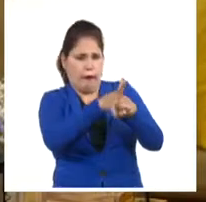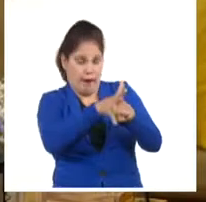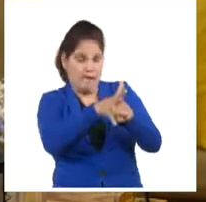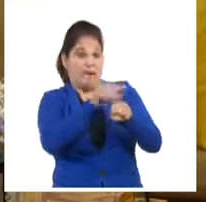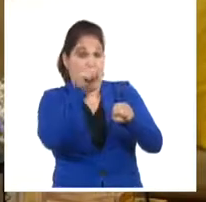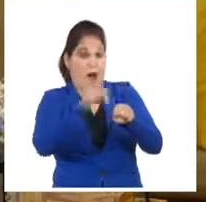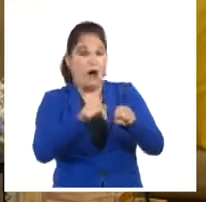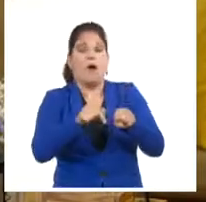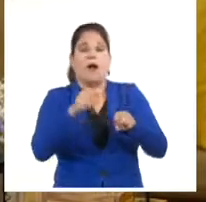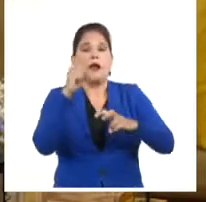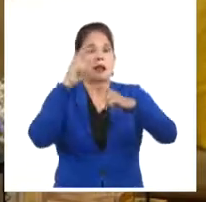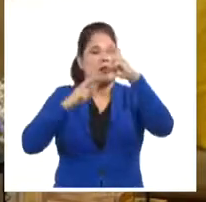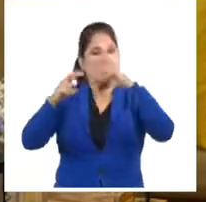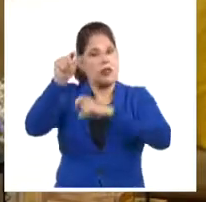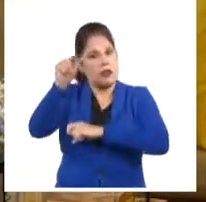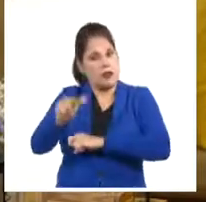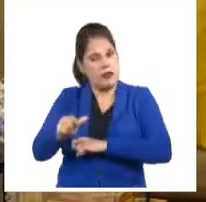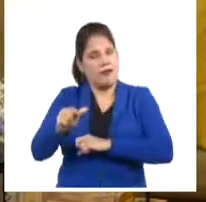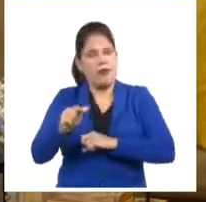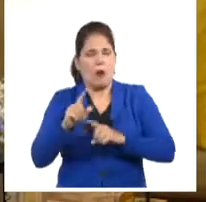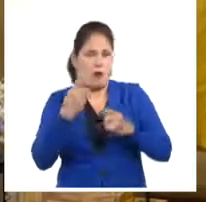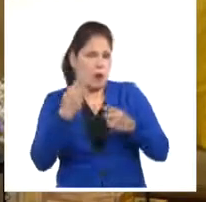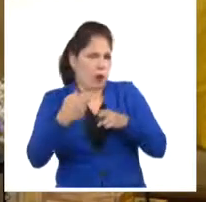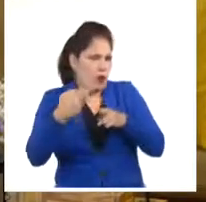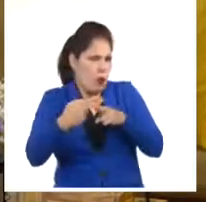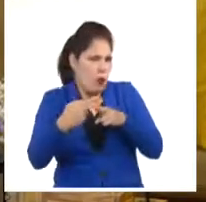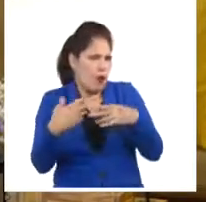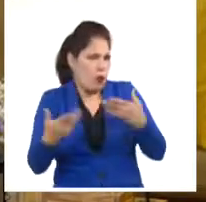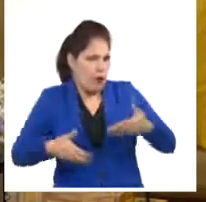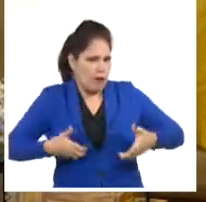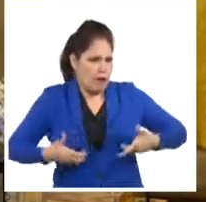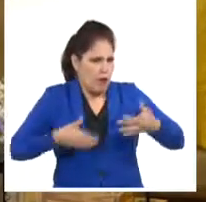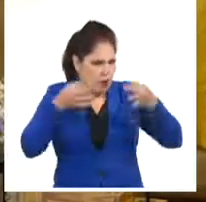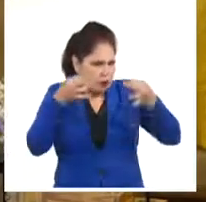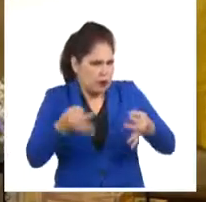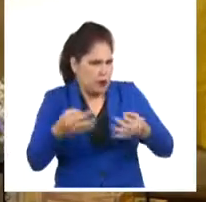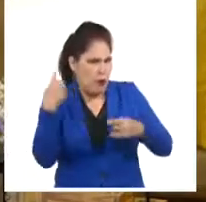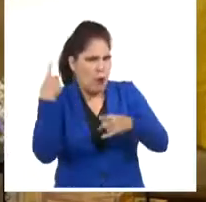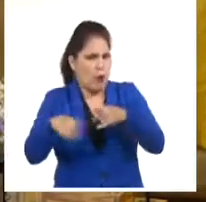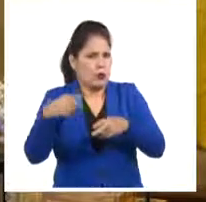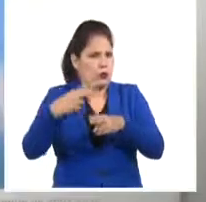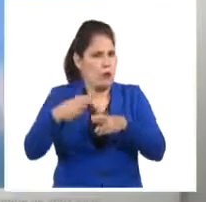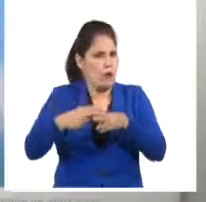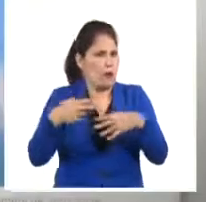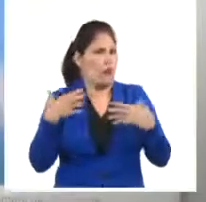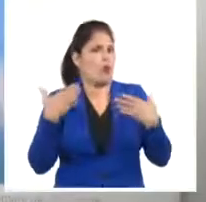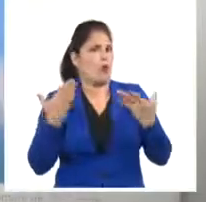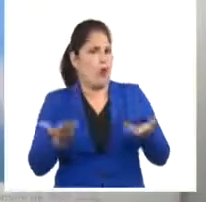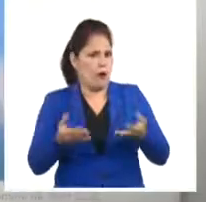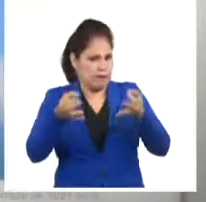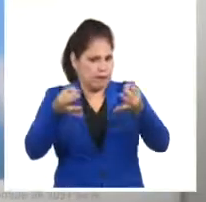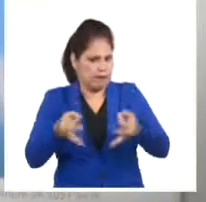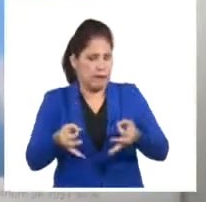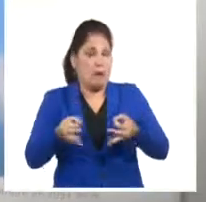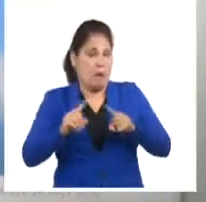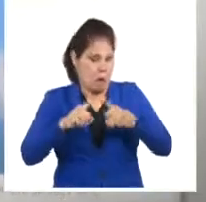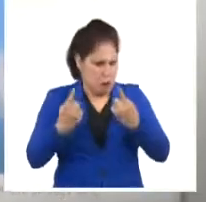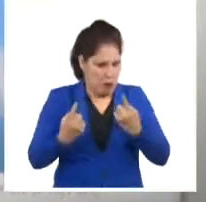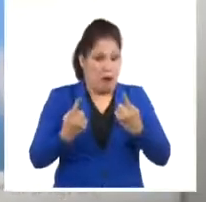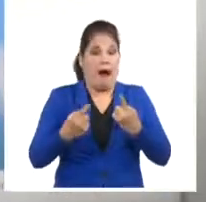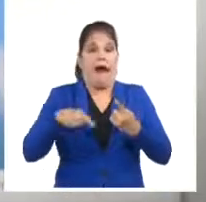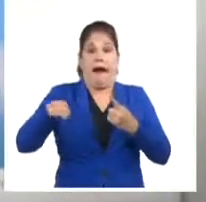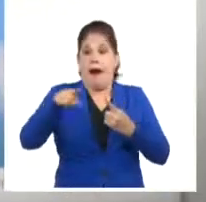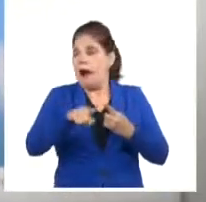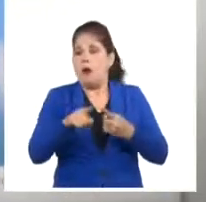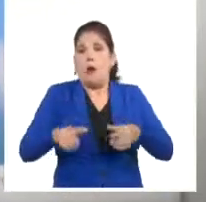pues ahora los científicos también evalúan cambiar el nombre de la llamada viruela del simio. Un motivo es evitar